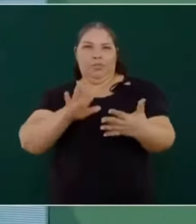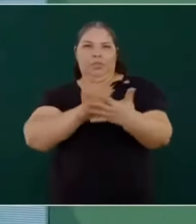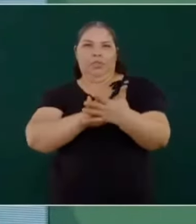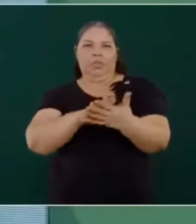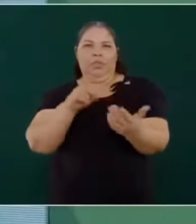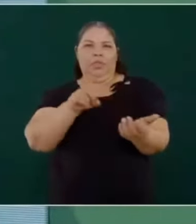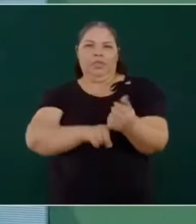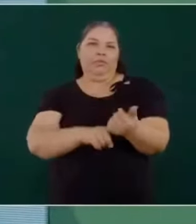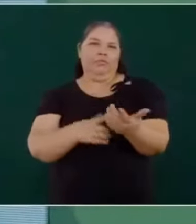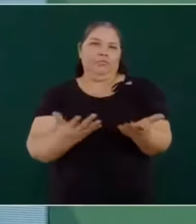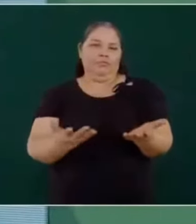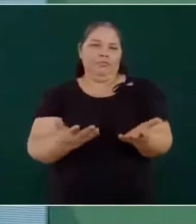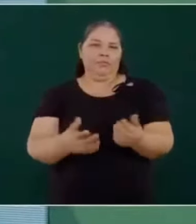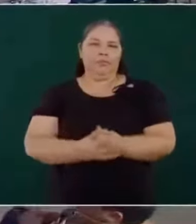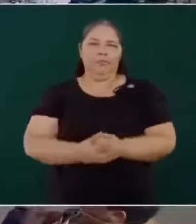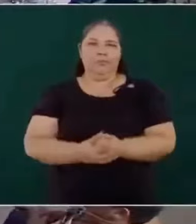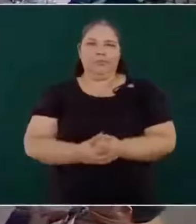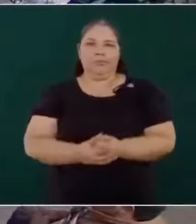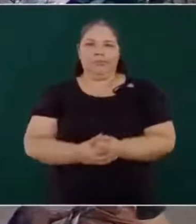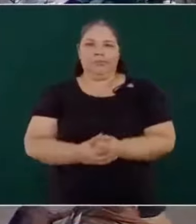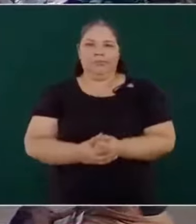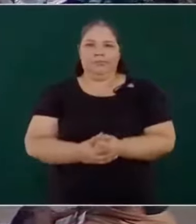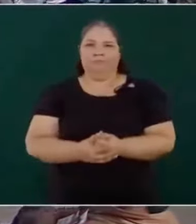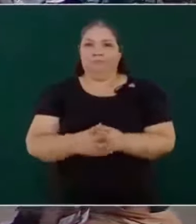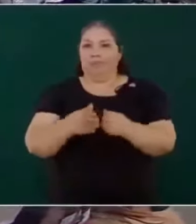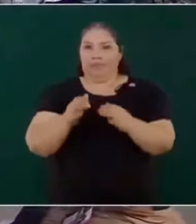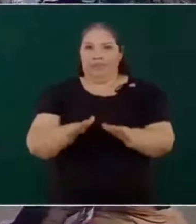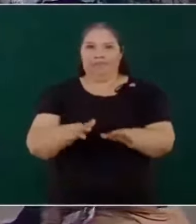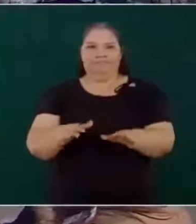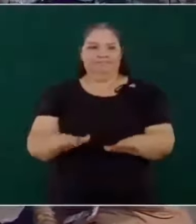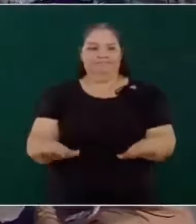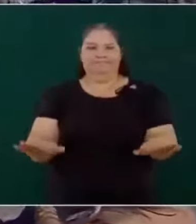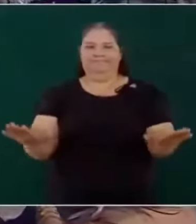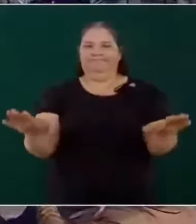Entonces, como ya esto cambió,